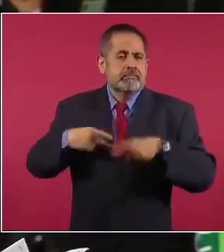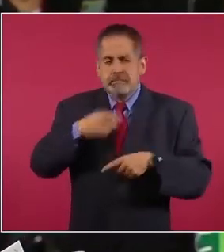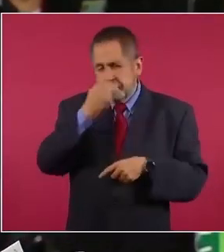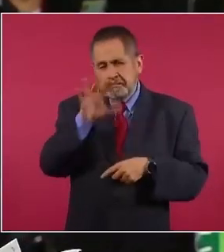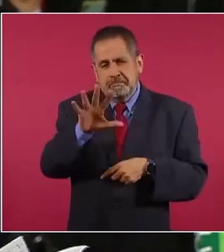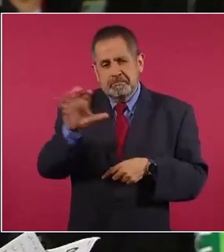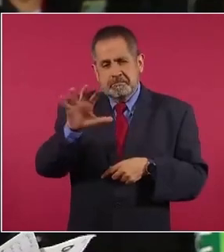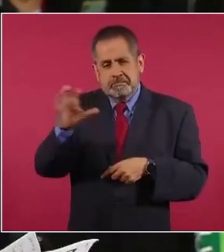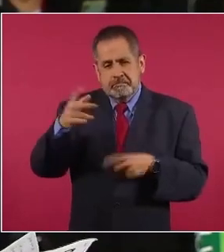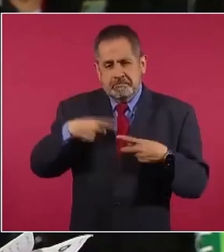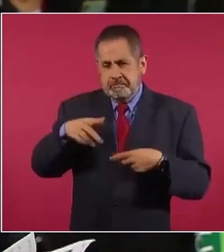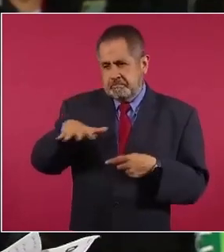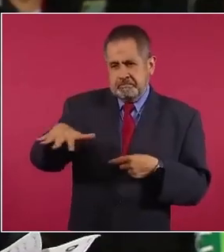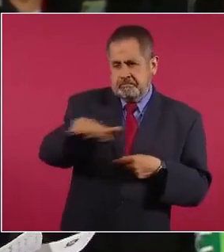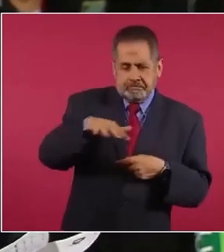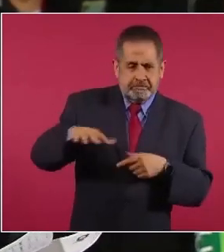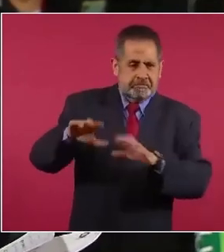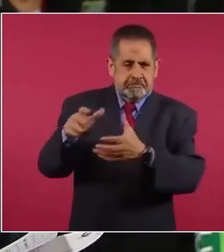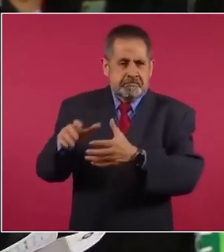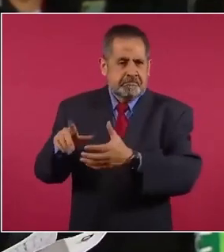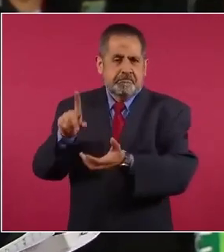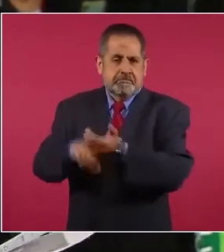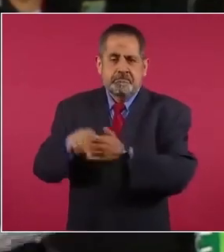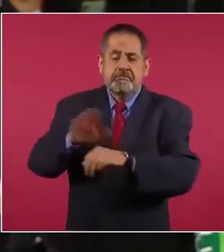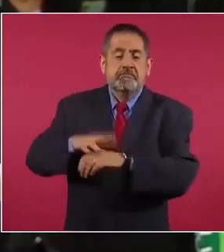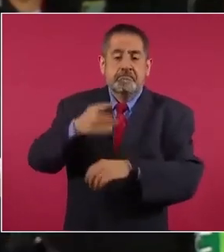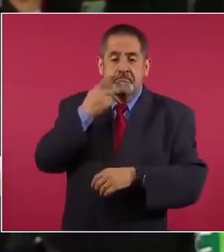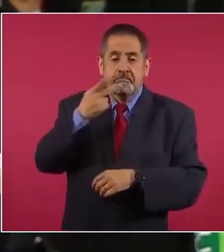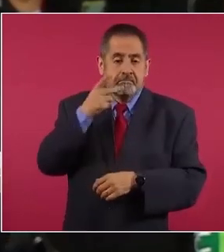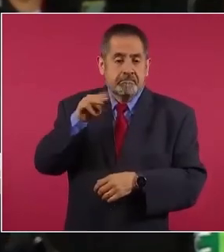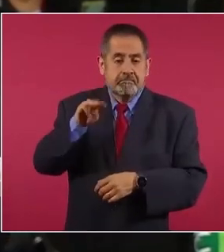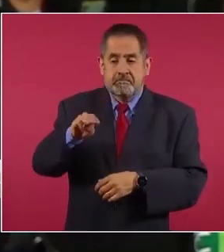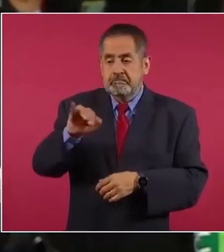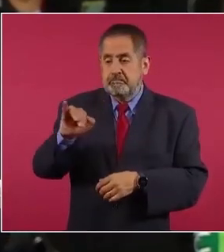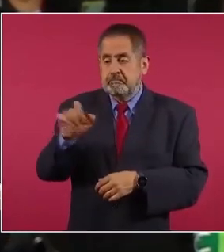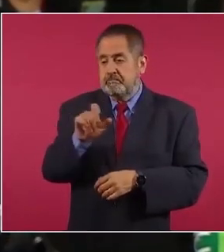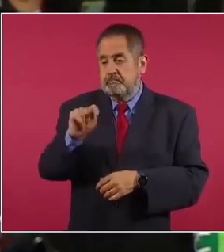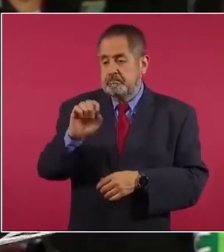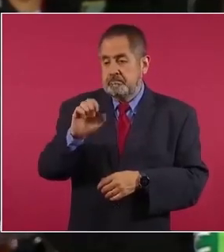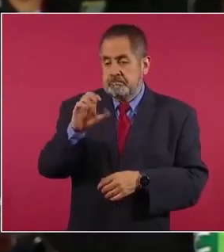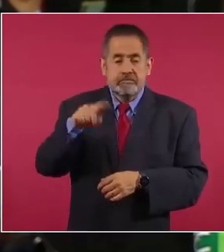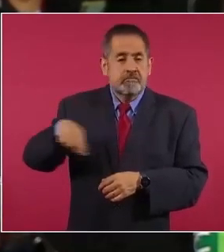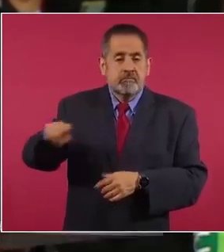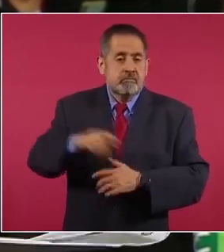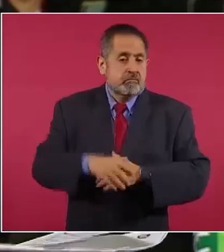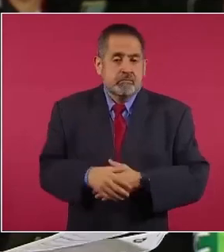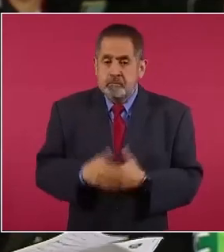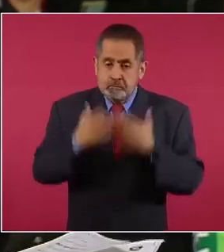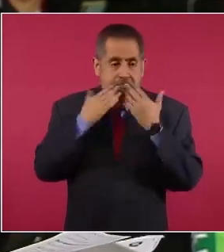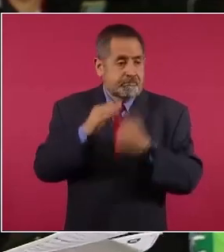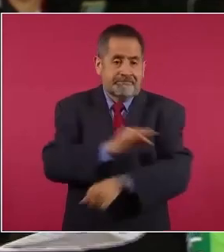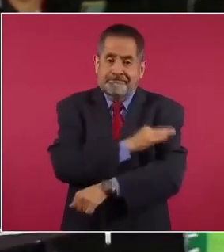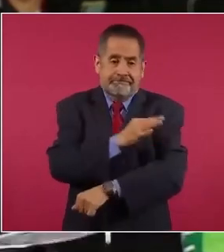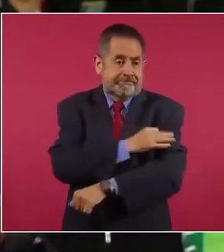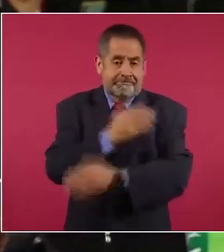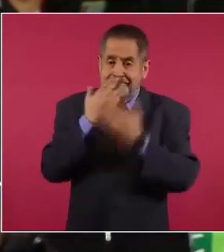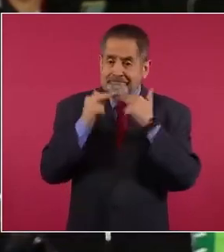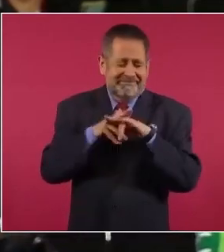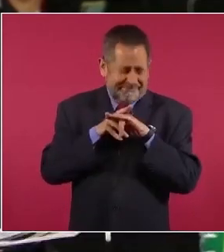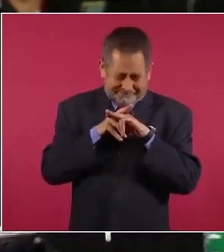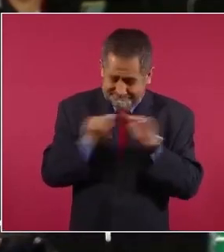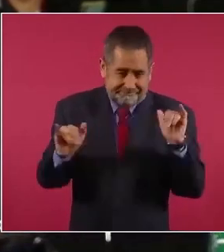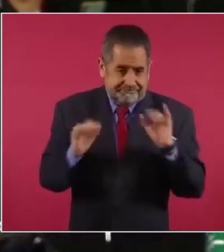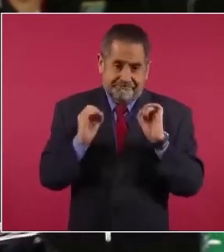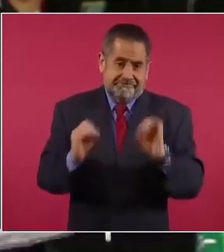aproximadamente la mayoría incluso habla mixteco y no han llegado las vacunas aquí de hecho